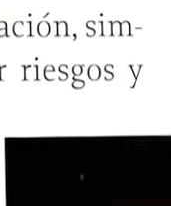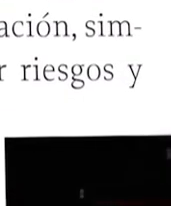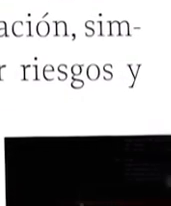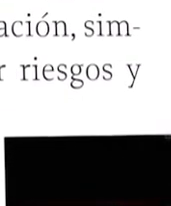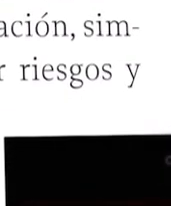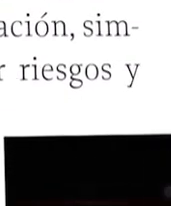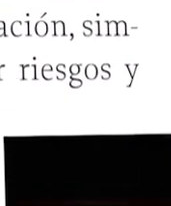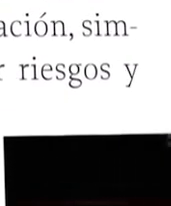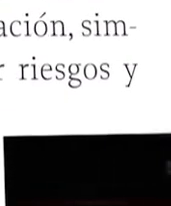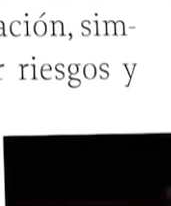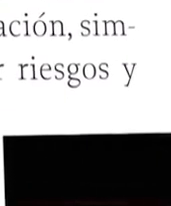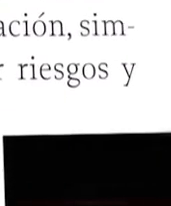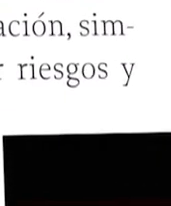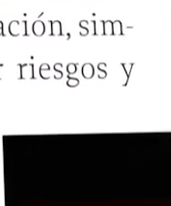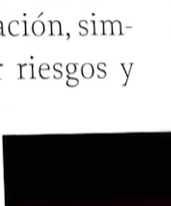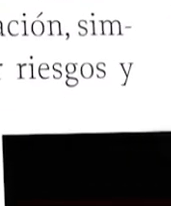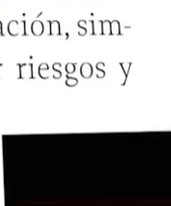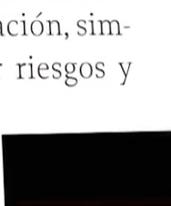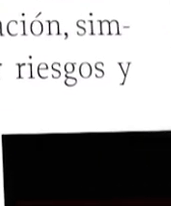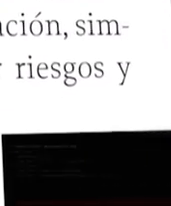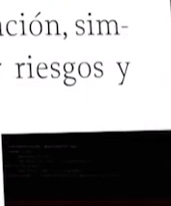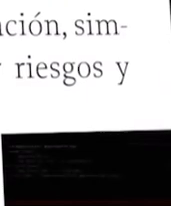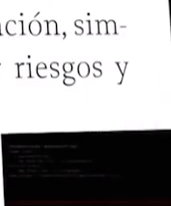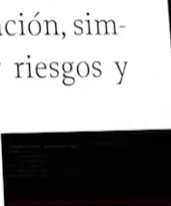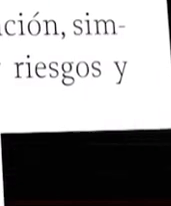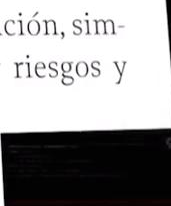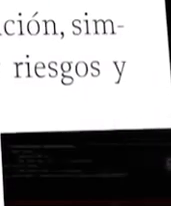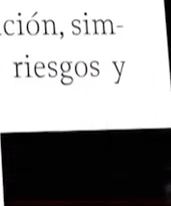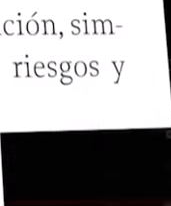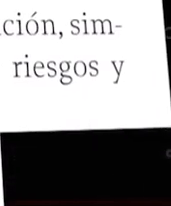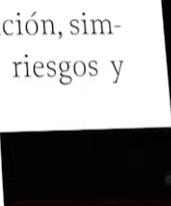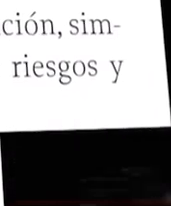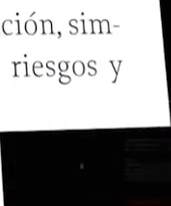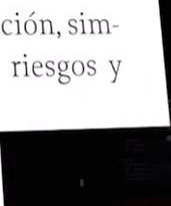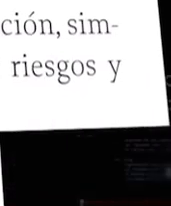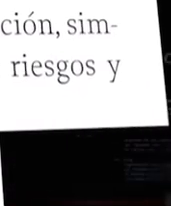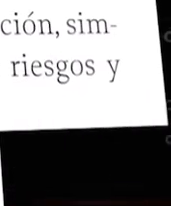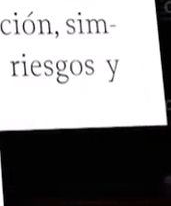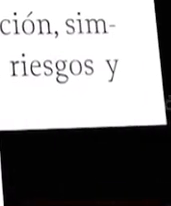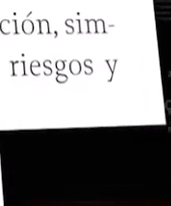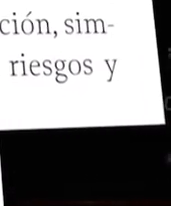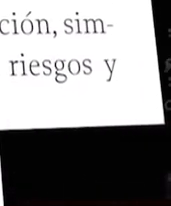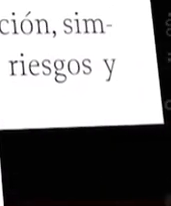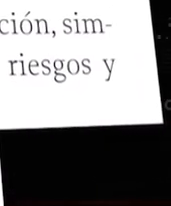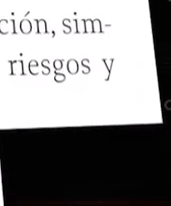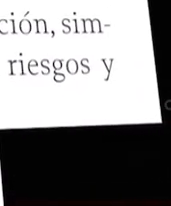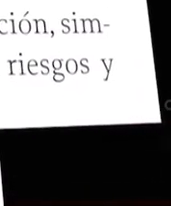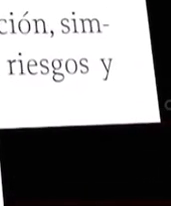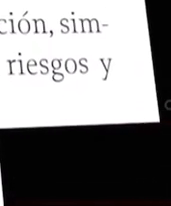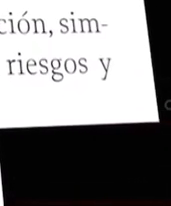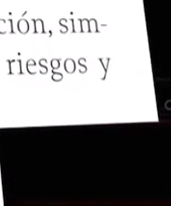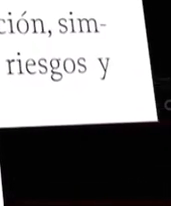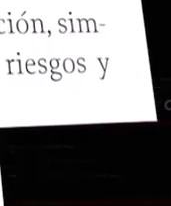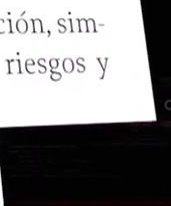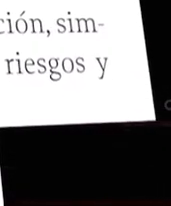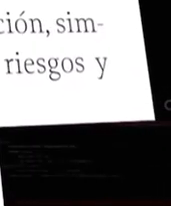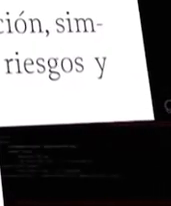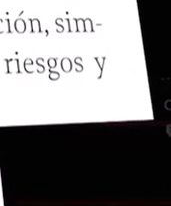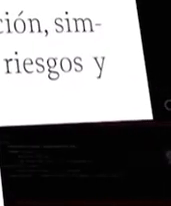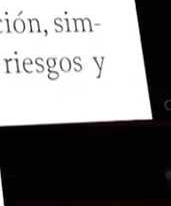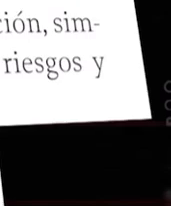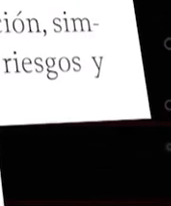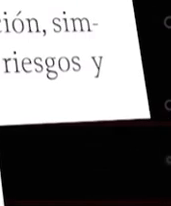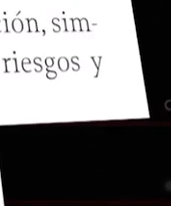libros de texto gratuitos se basan en las matemáticas, así como en el desarrollo de habilidades necesarias para interpretar